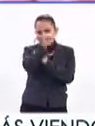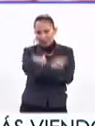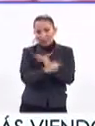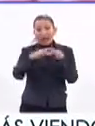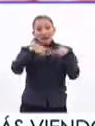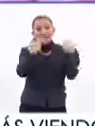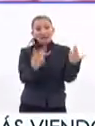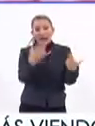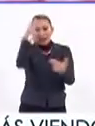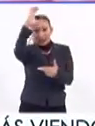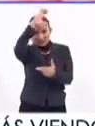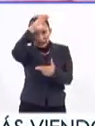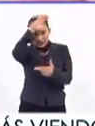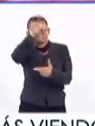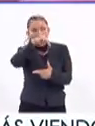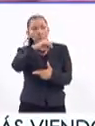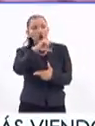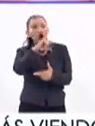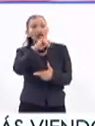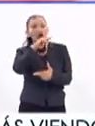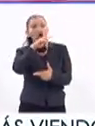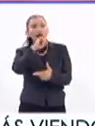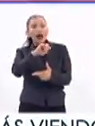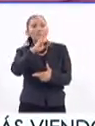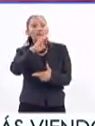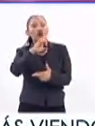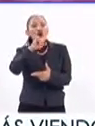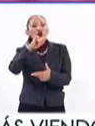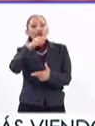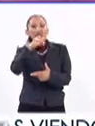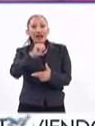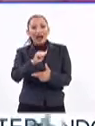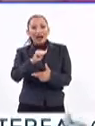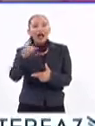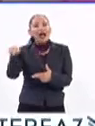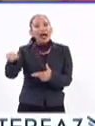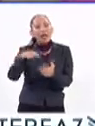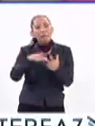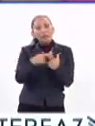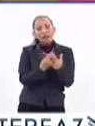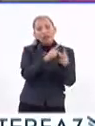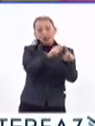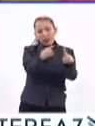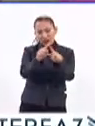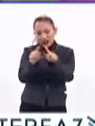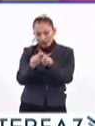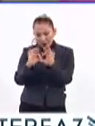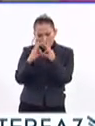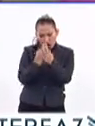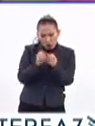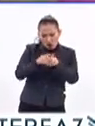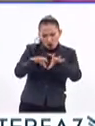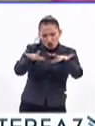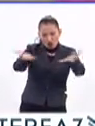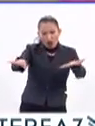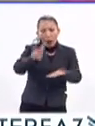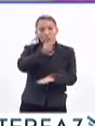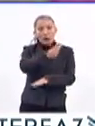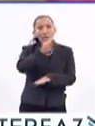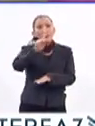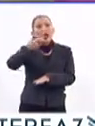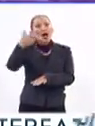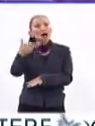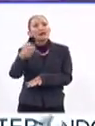por la revista científica Molecular Biology and Evolution, el origen, diversificación y dispersión del VPH